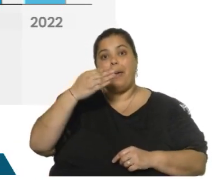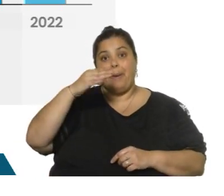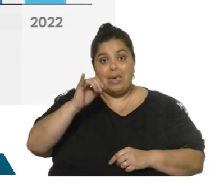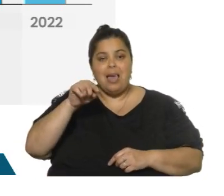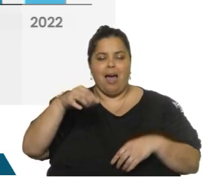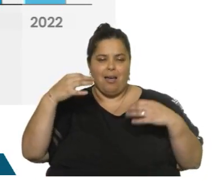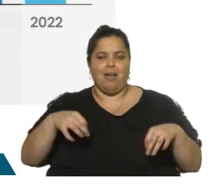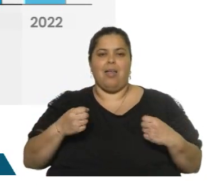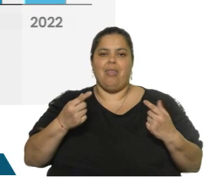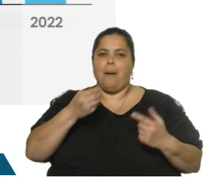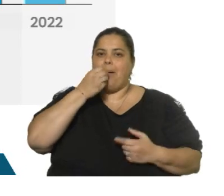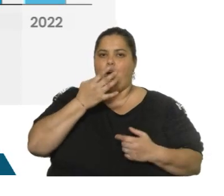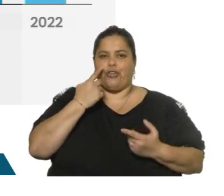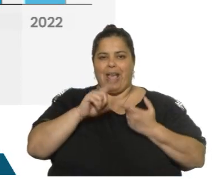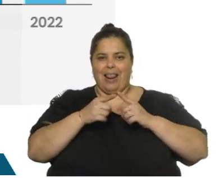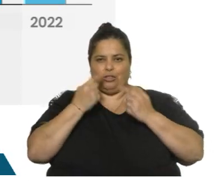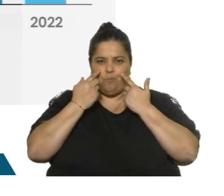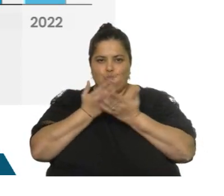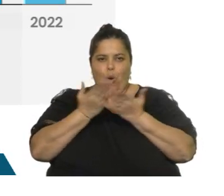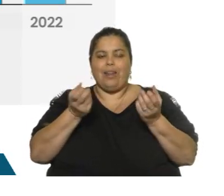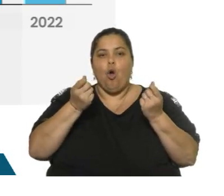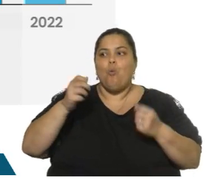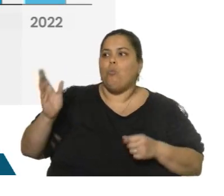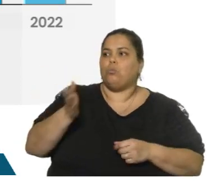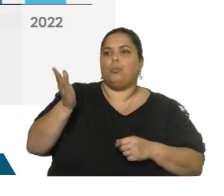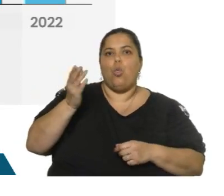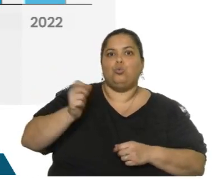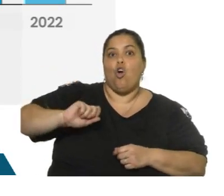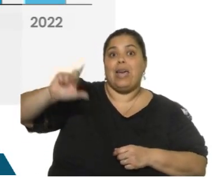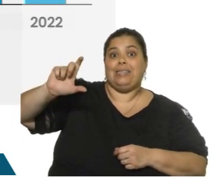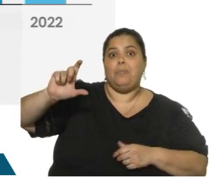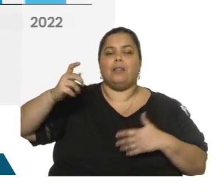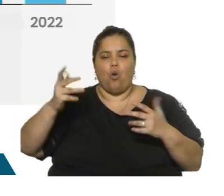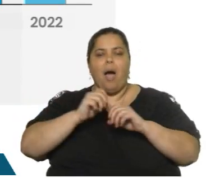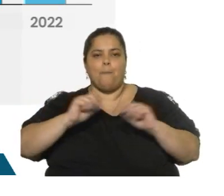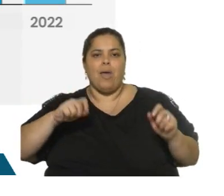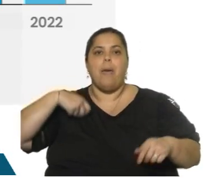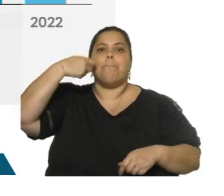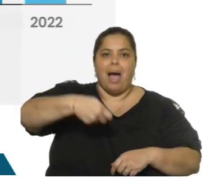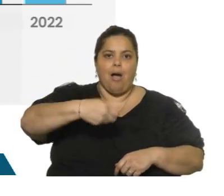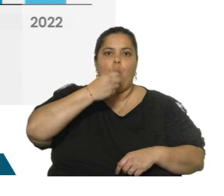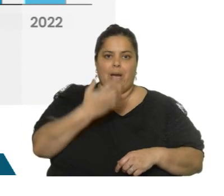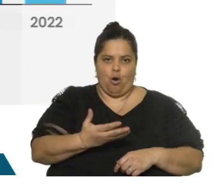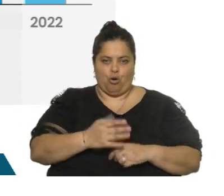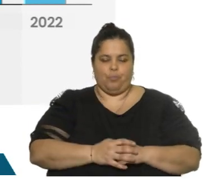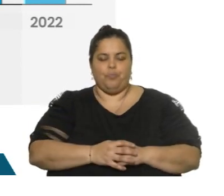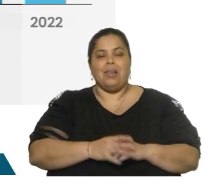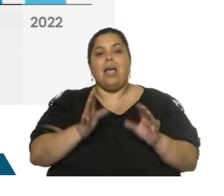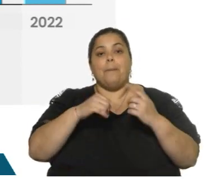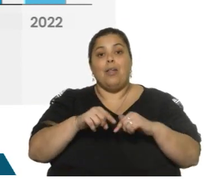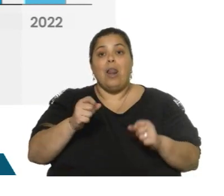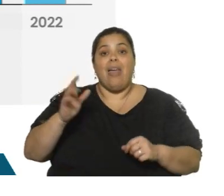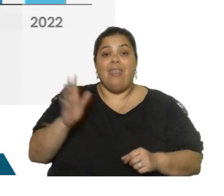mejor, dado que el crecimiento del producto permitiría otras condiciones de repago generalmente. Como vemos allí, el